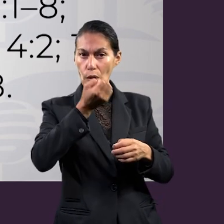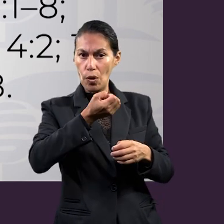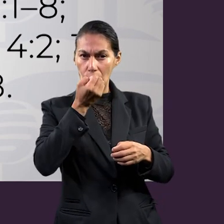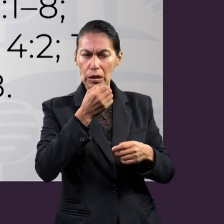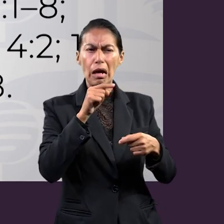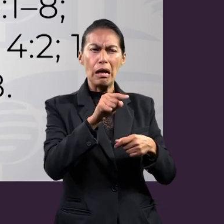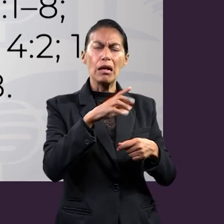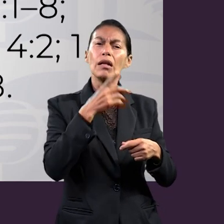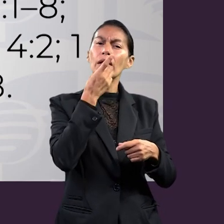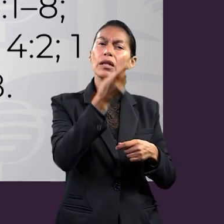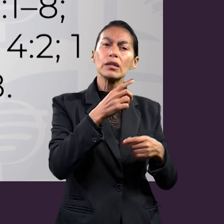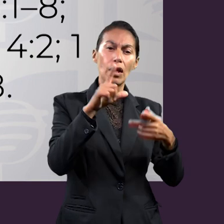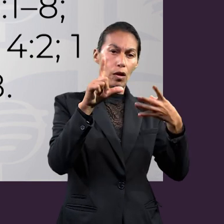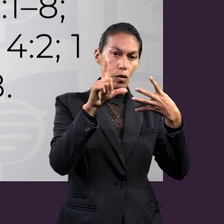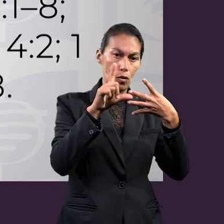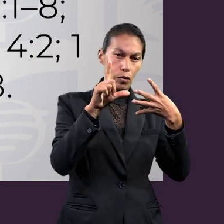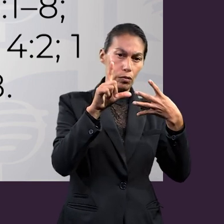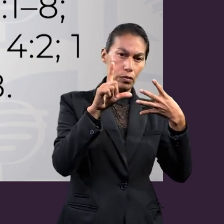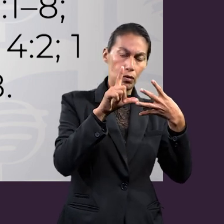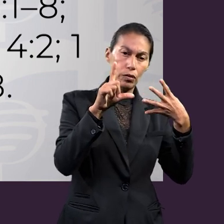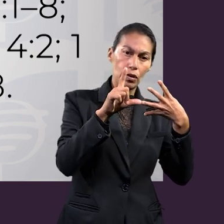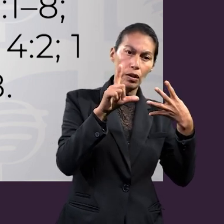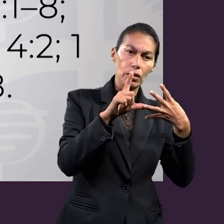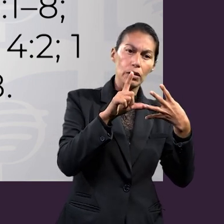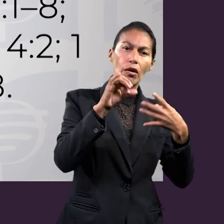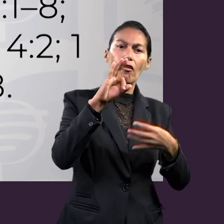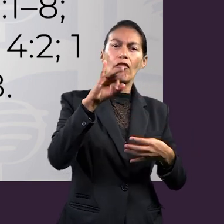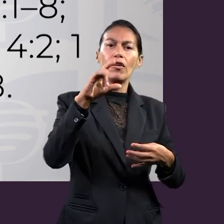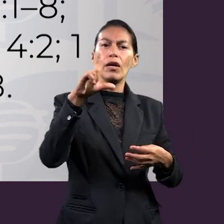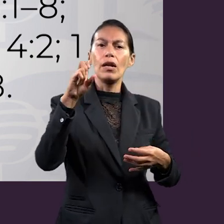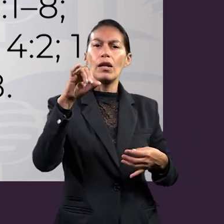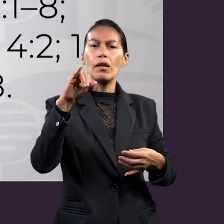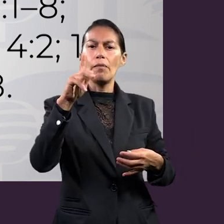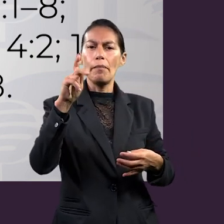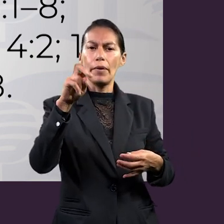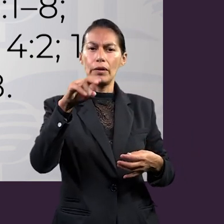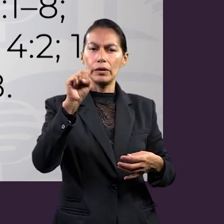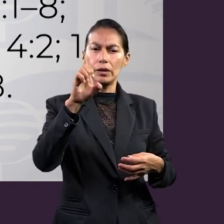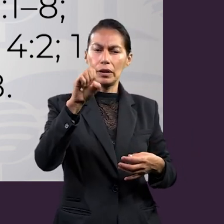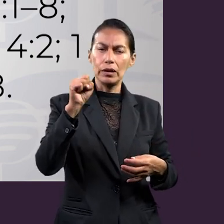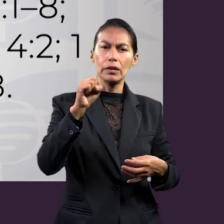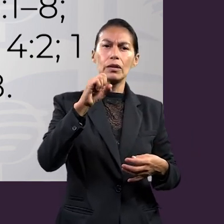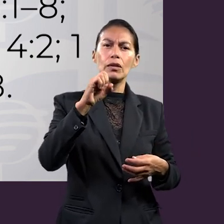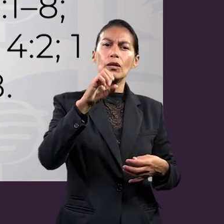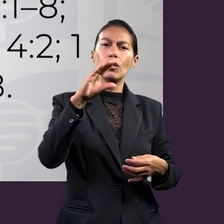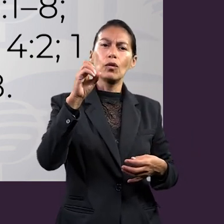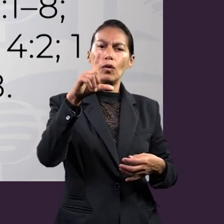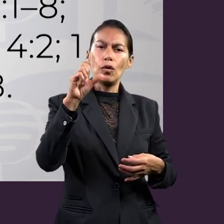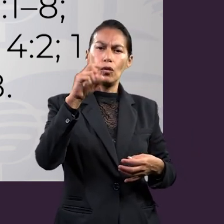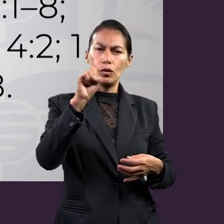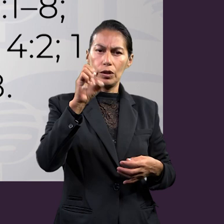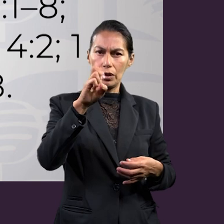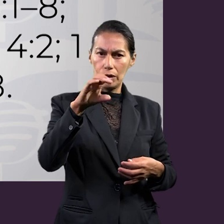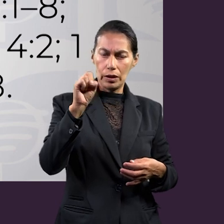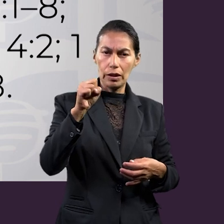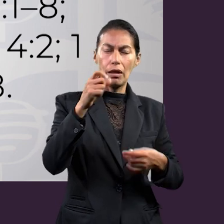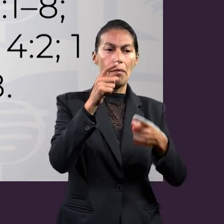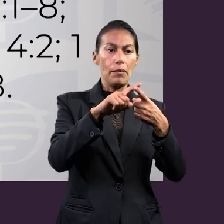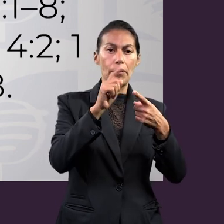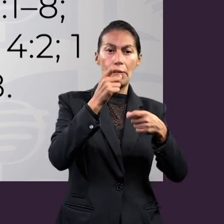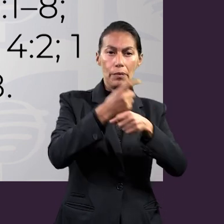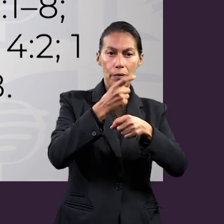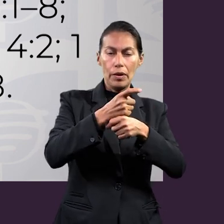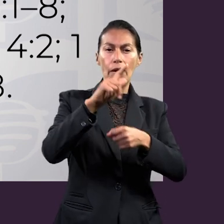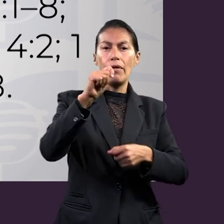la oración que están en el Nuevo Testamento. ¿Cuál te inspira más? ¿Por qué? Los llamados a la oración que se mencionan están en San Lucas y en las